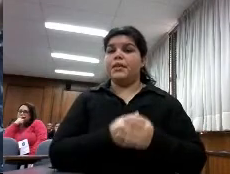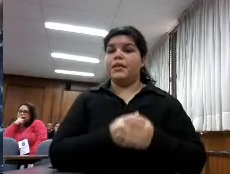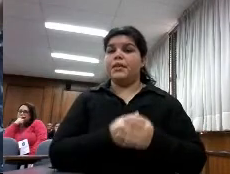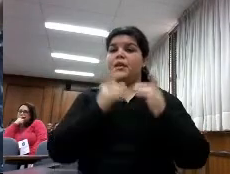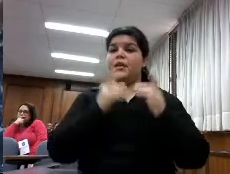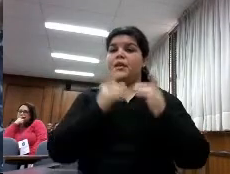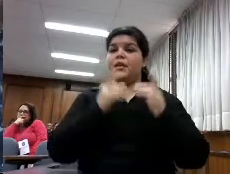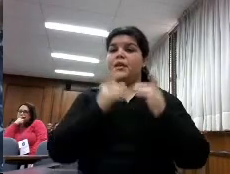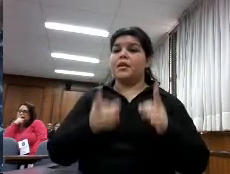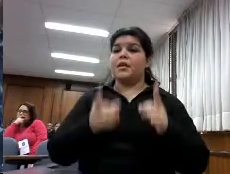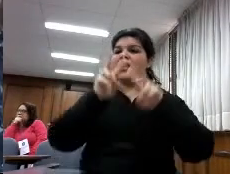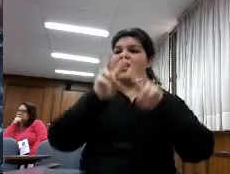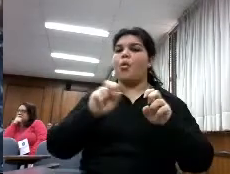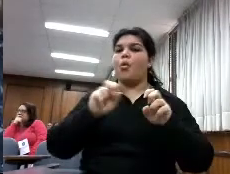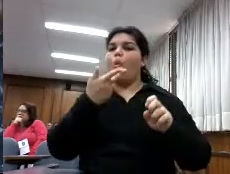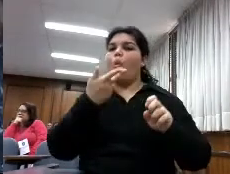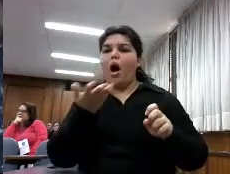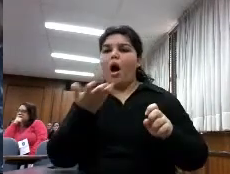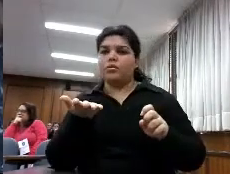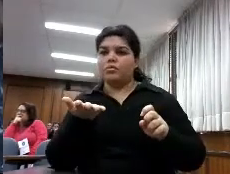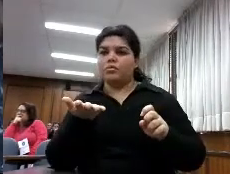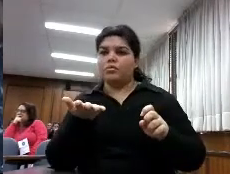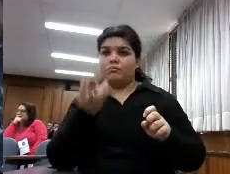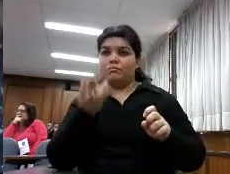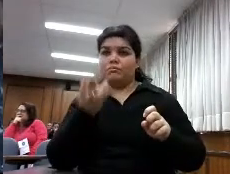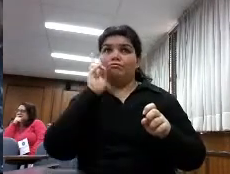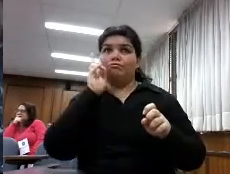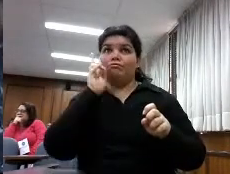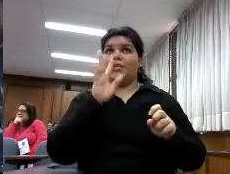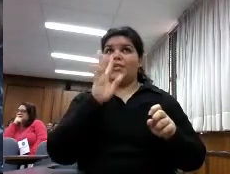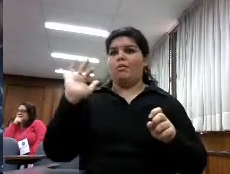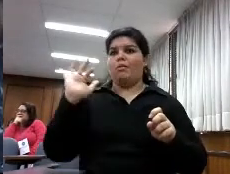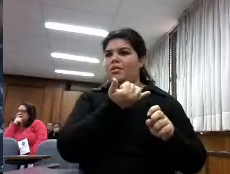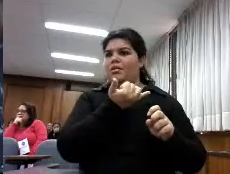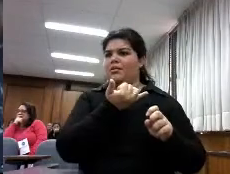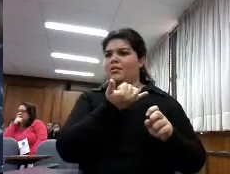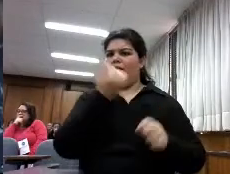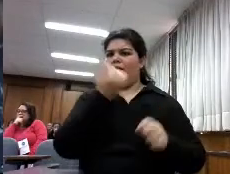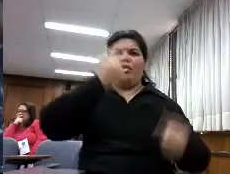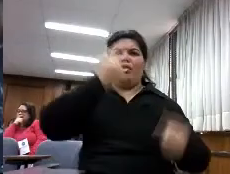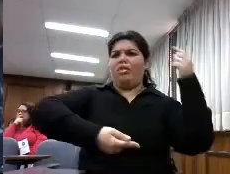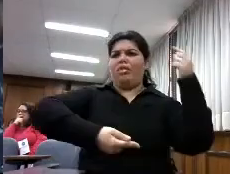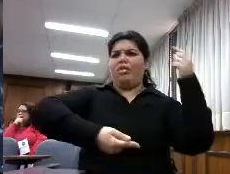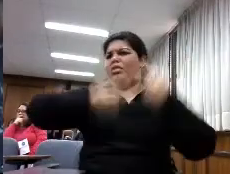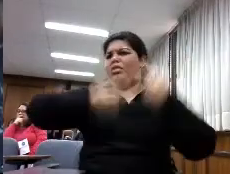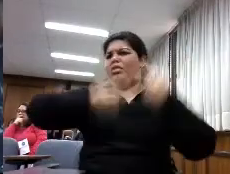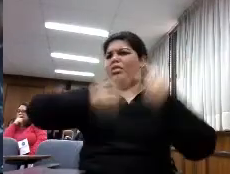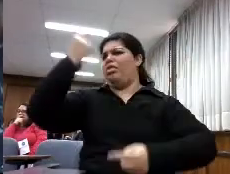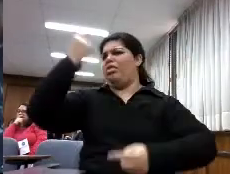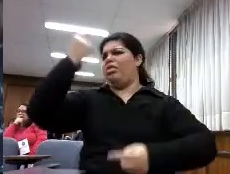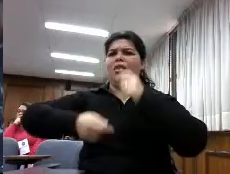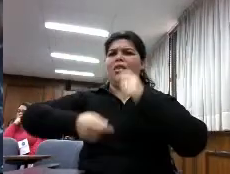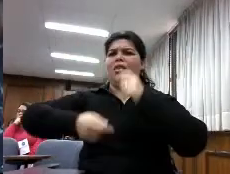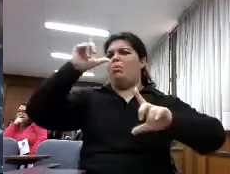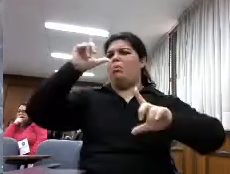que disponían las bibliotecas como veis era completamente desigual había dos